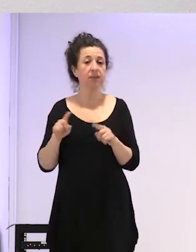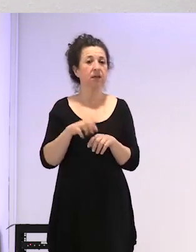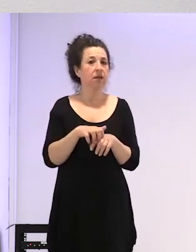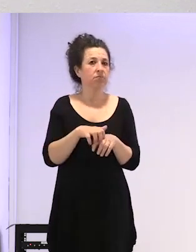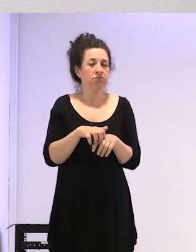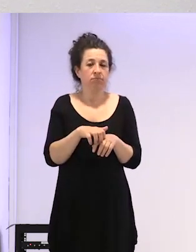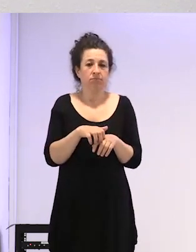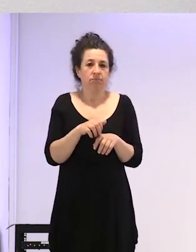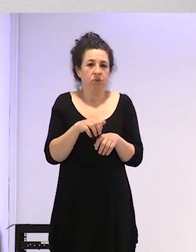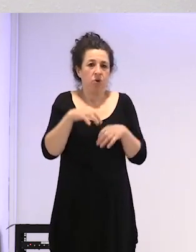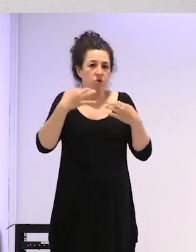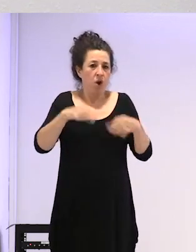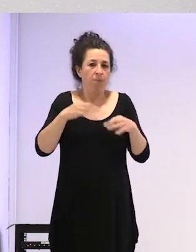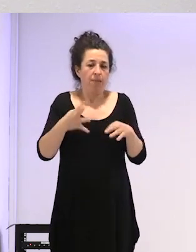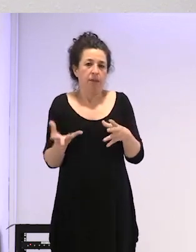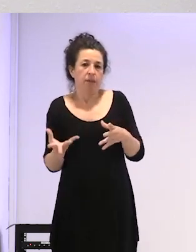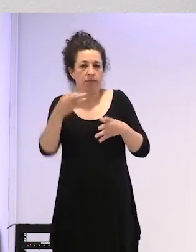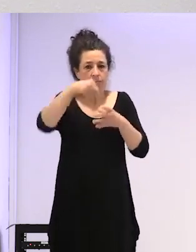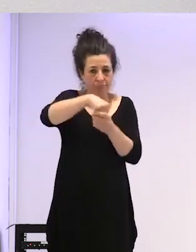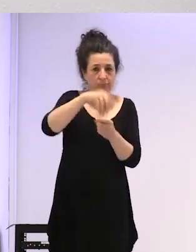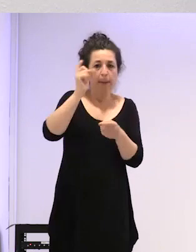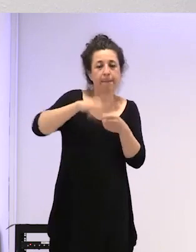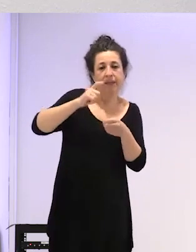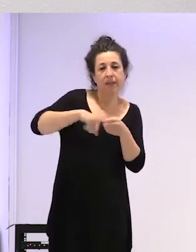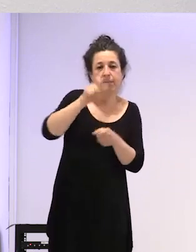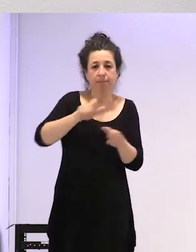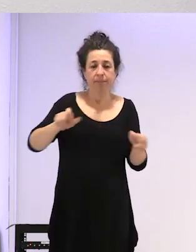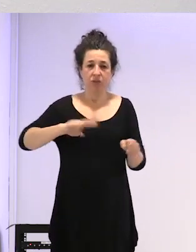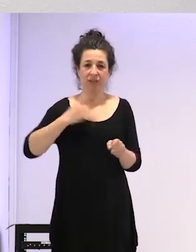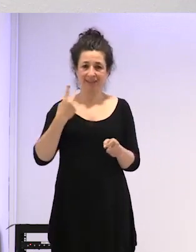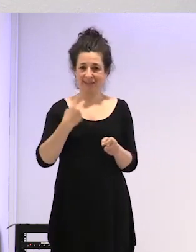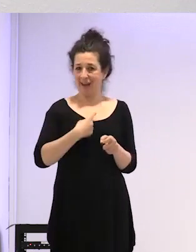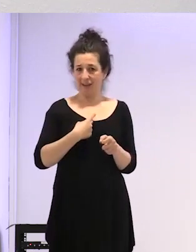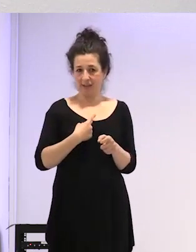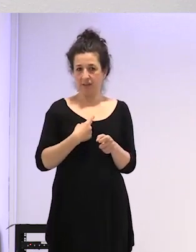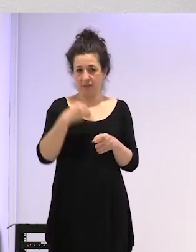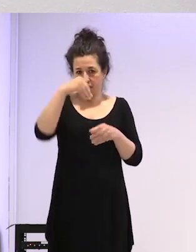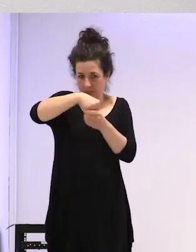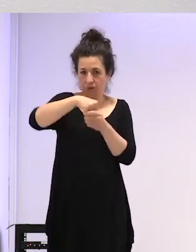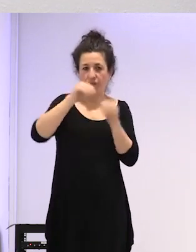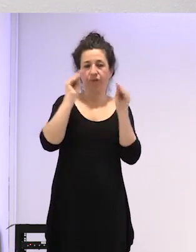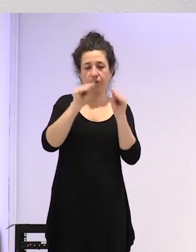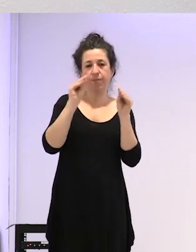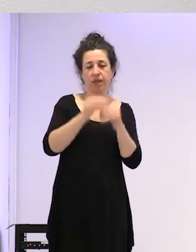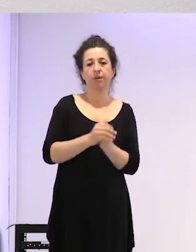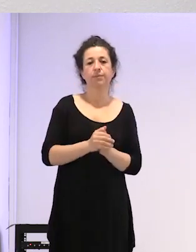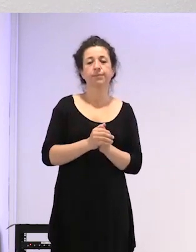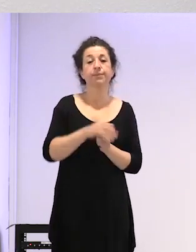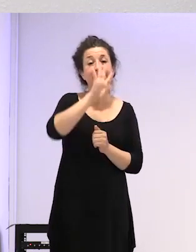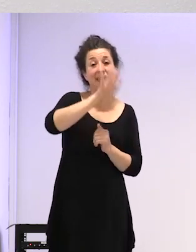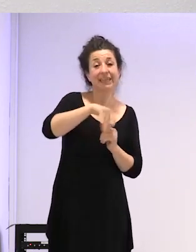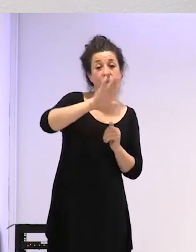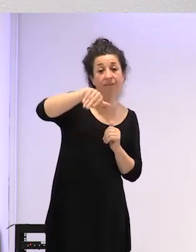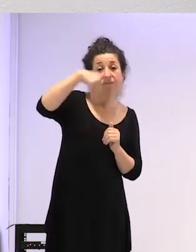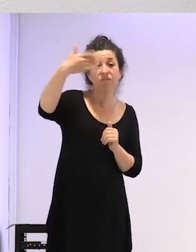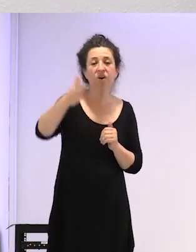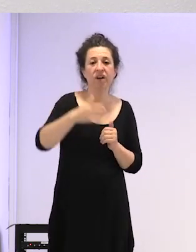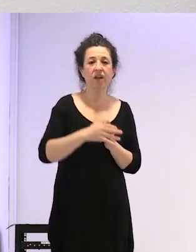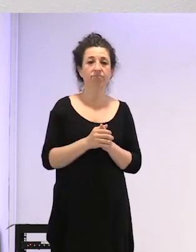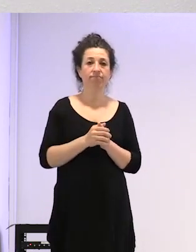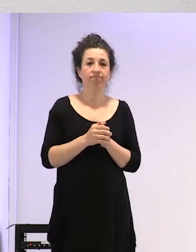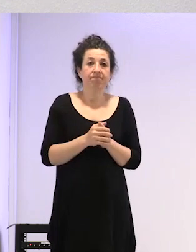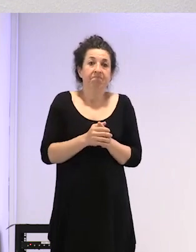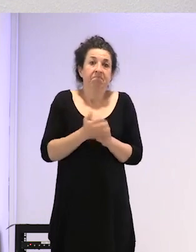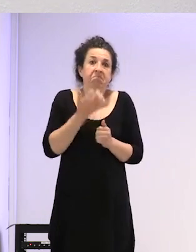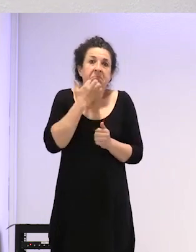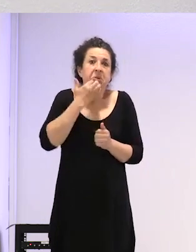siempre incorporamos a personas trans en todas estas formaciones fuera de Cataluña por lo que